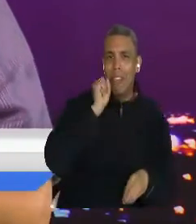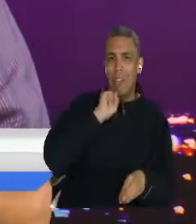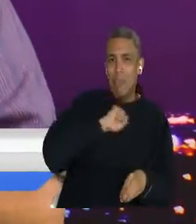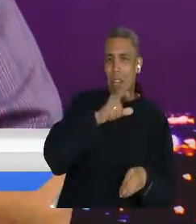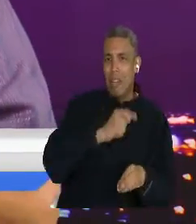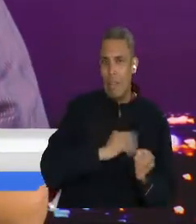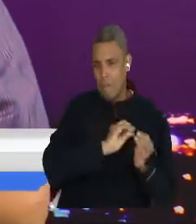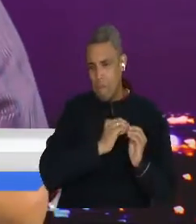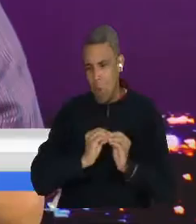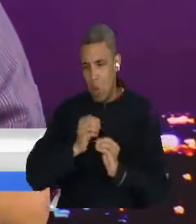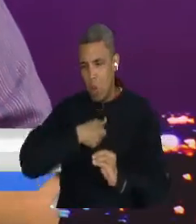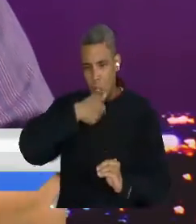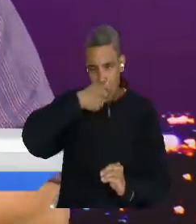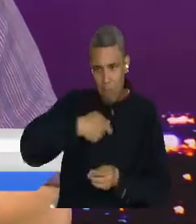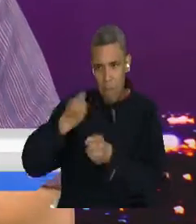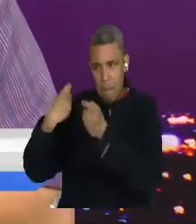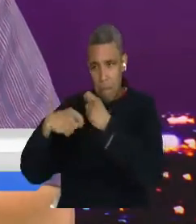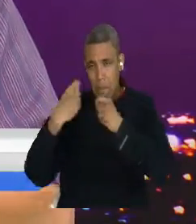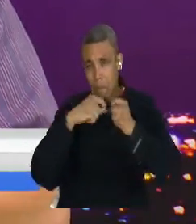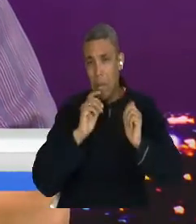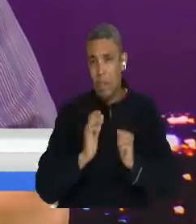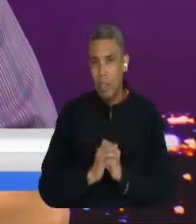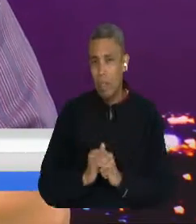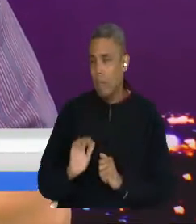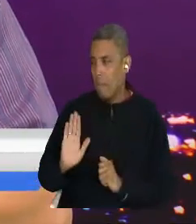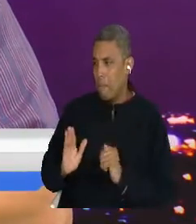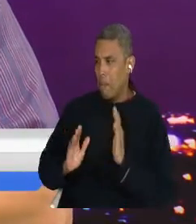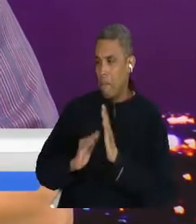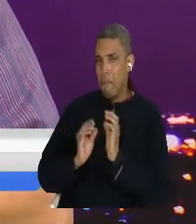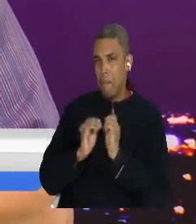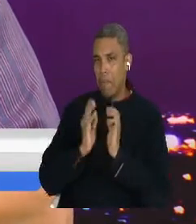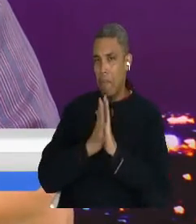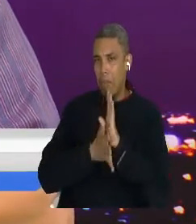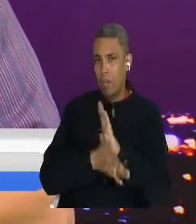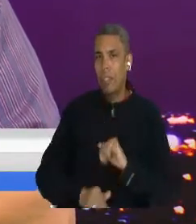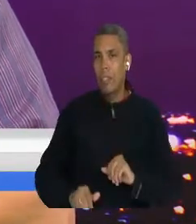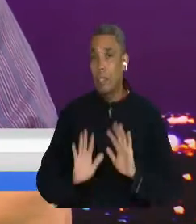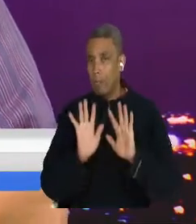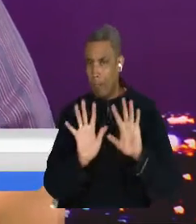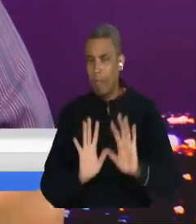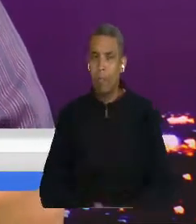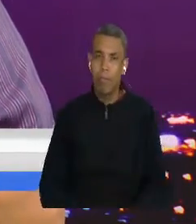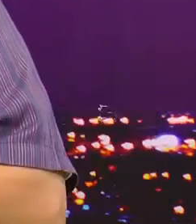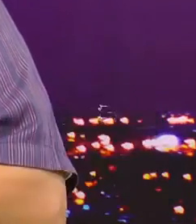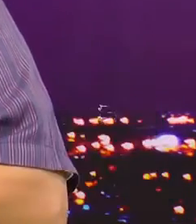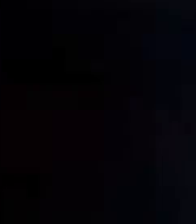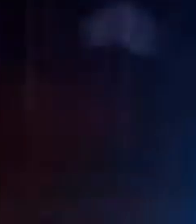pendiente también el tema de víctimas, lo trocamos después de la pausa de primer plano en la Cetelevisión. Ya regresamos.